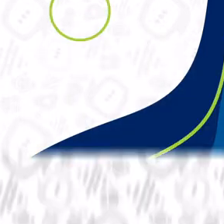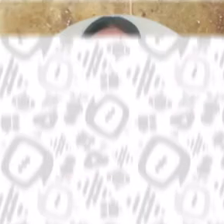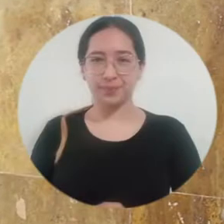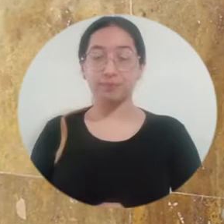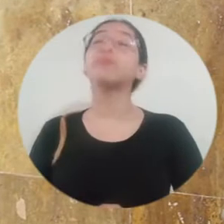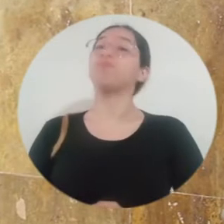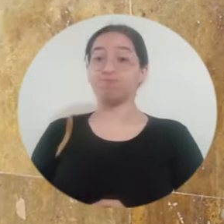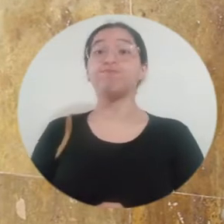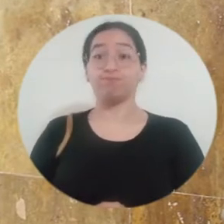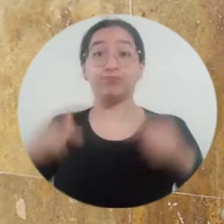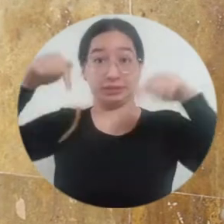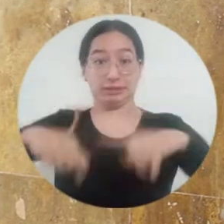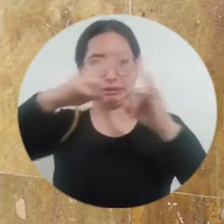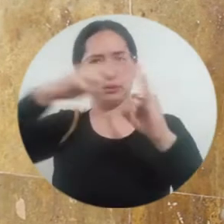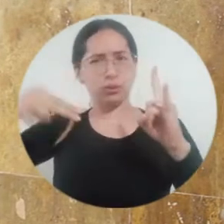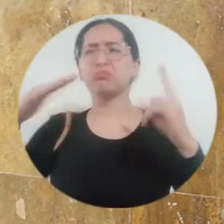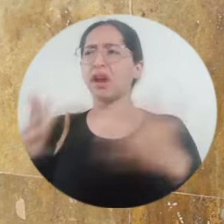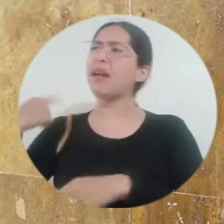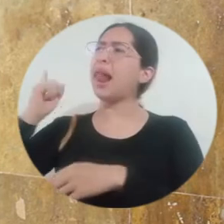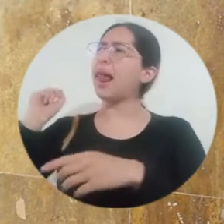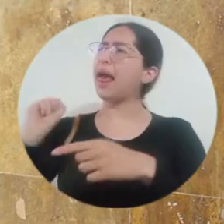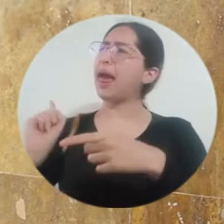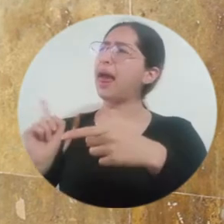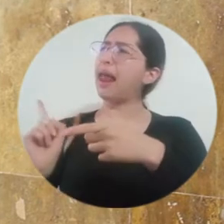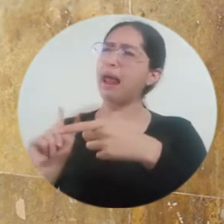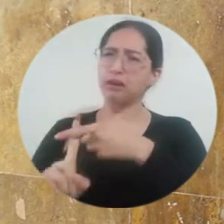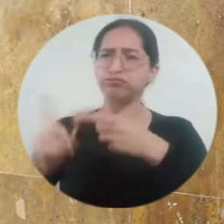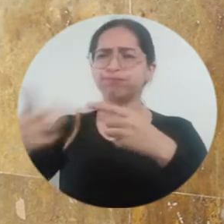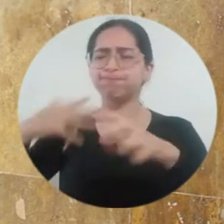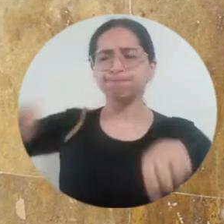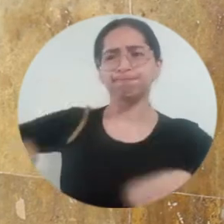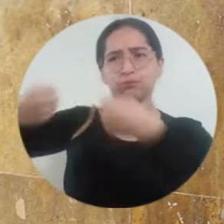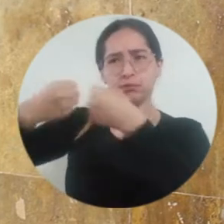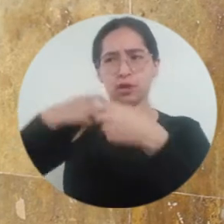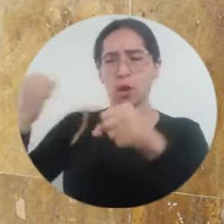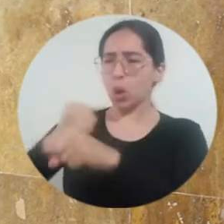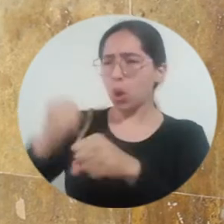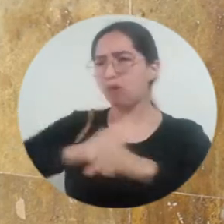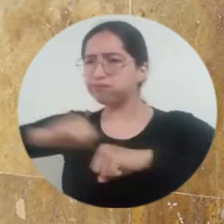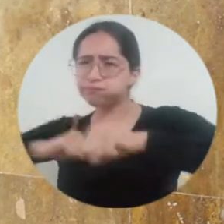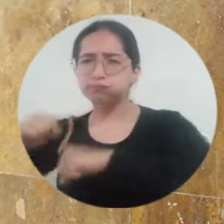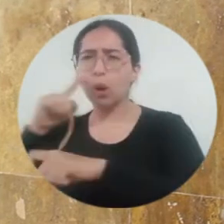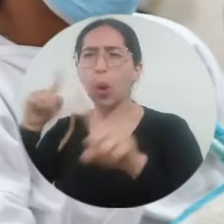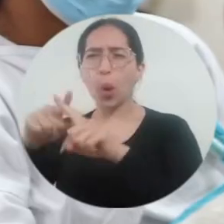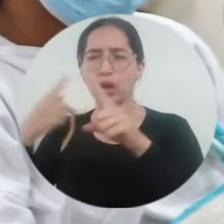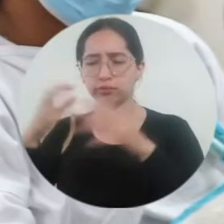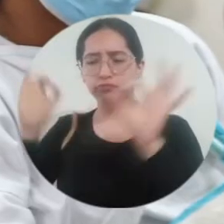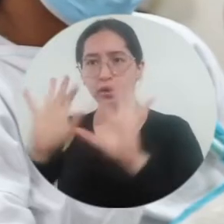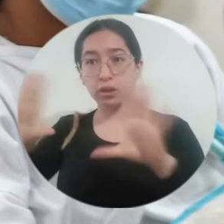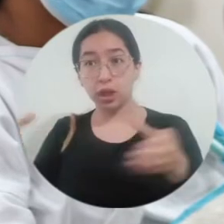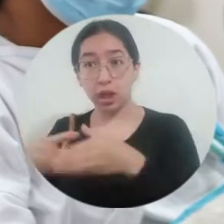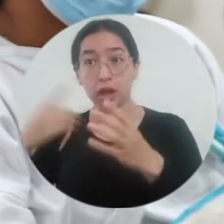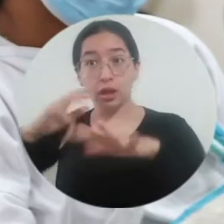La Universidad del Magdalena hace un tiempo viene trabajando con nosotros, estamos en el marco de la construcción de unos